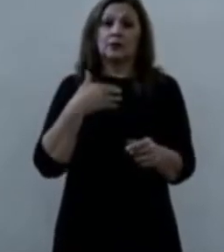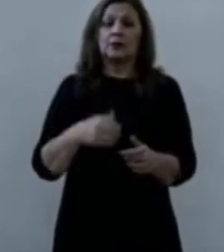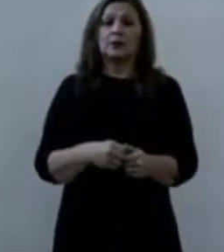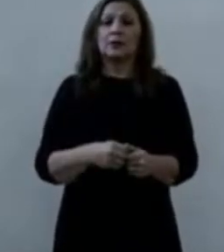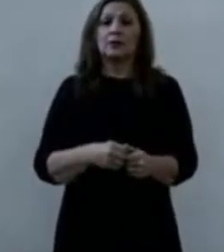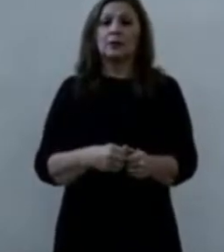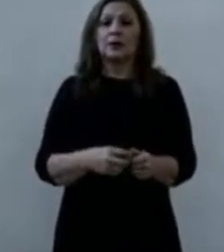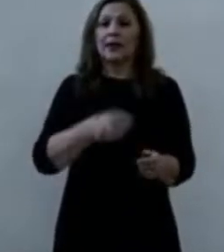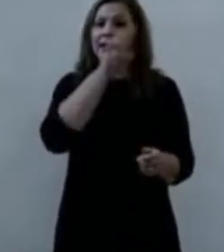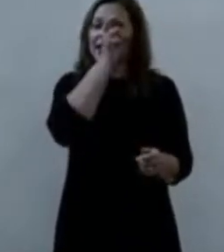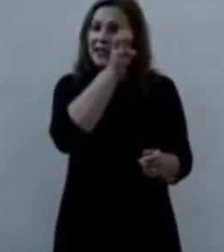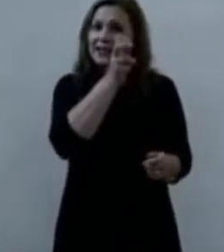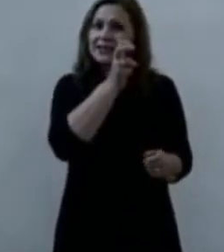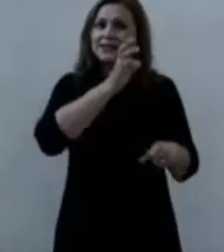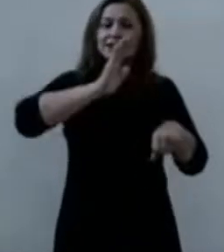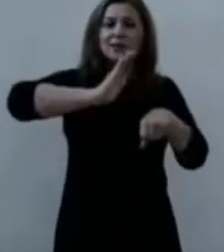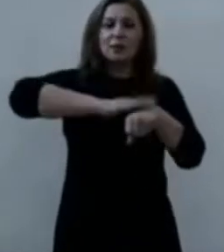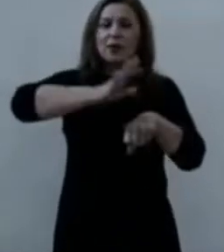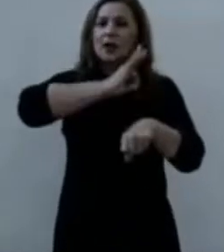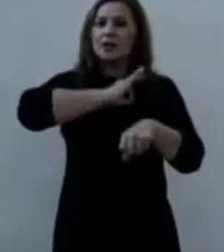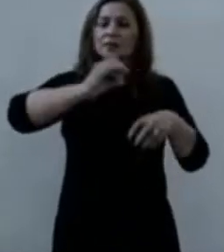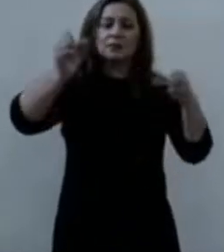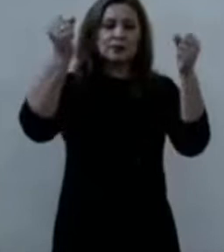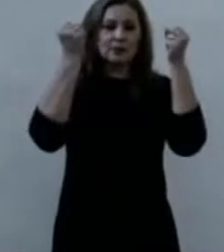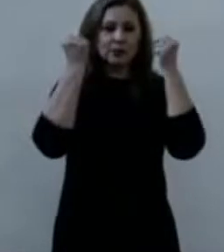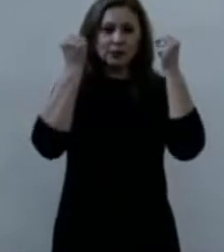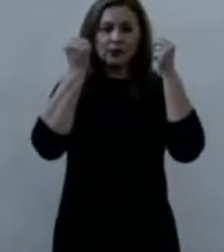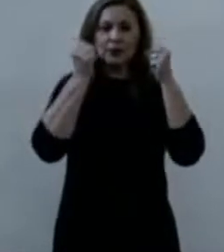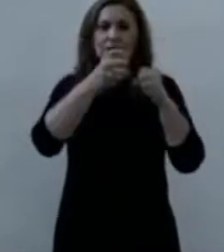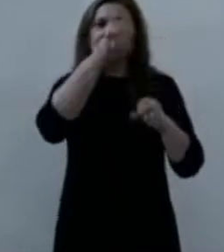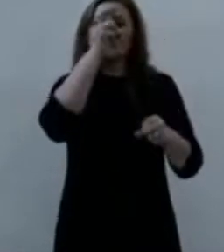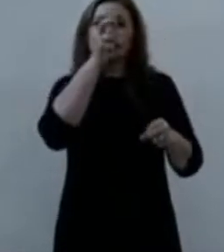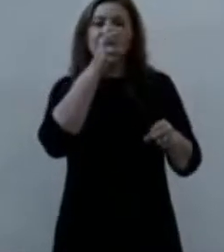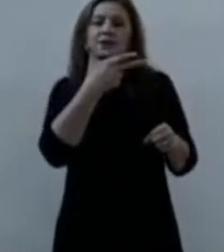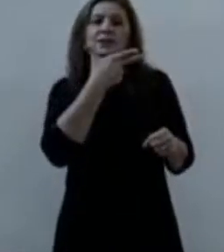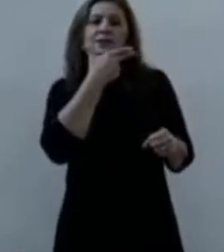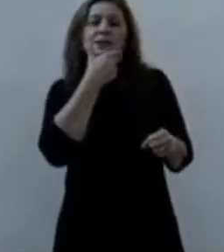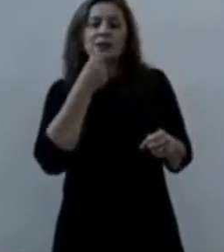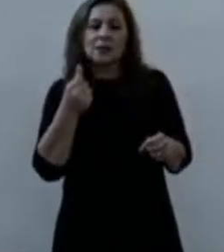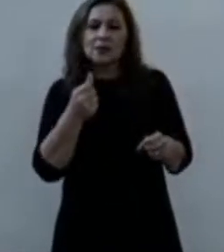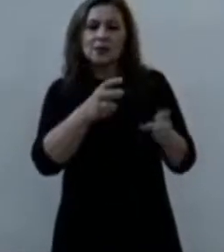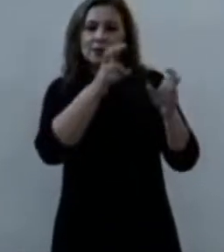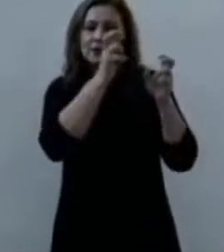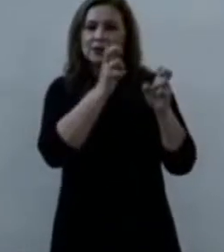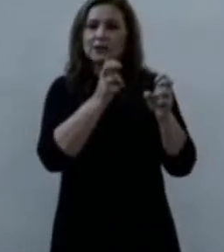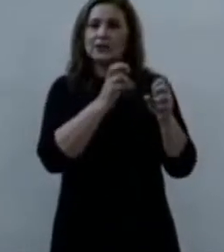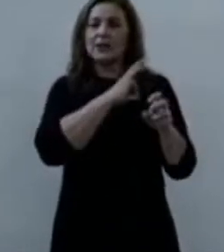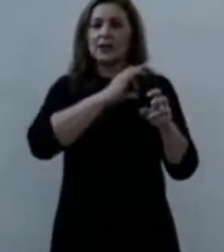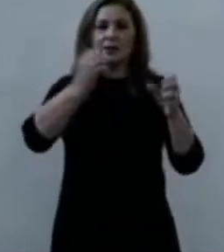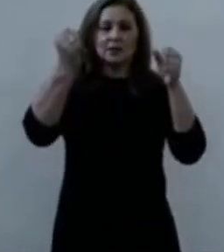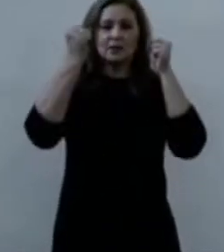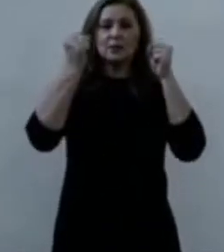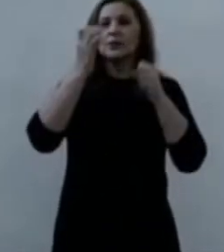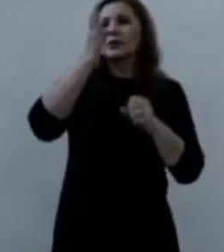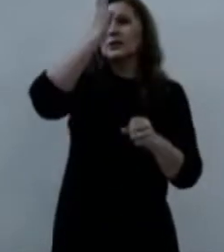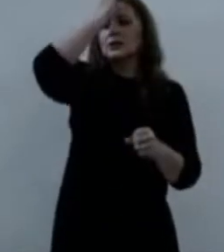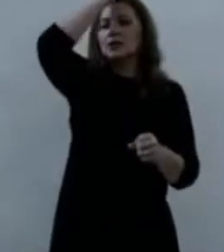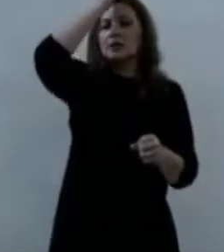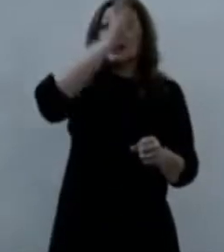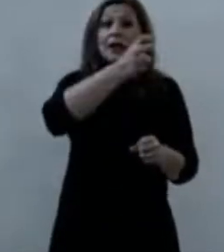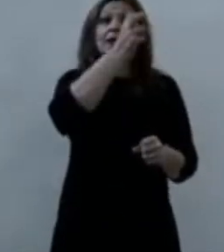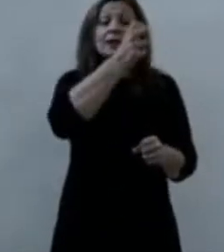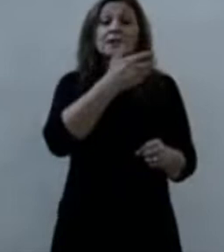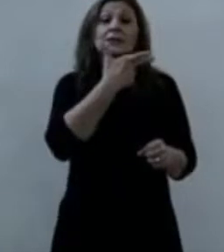ahí está la fuerza y la sabiduría de Dios. Ahí está la vida.